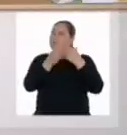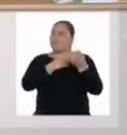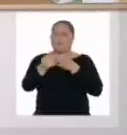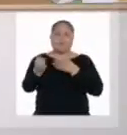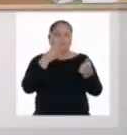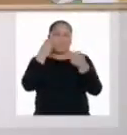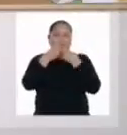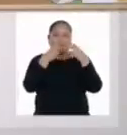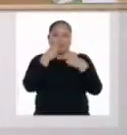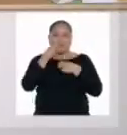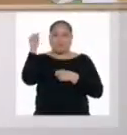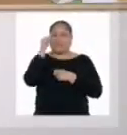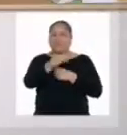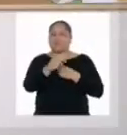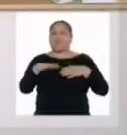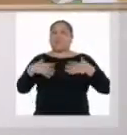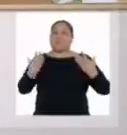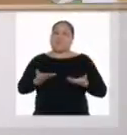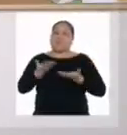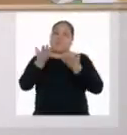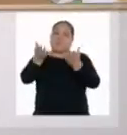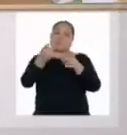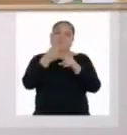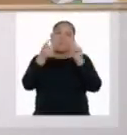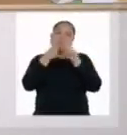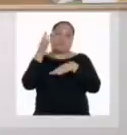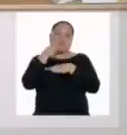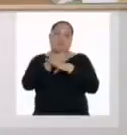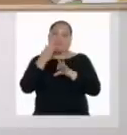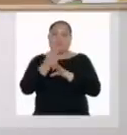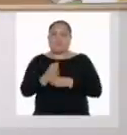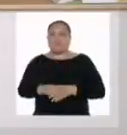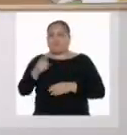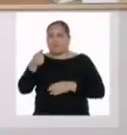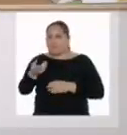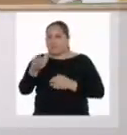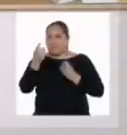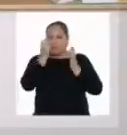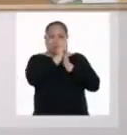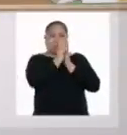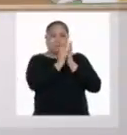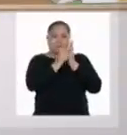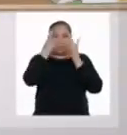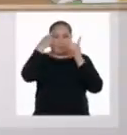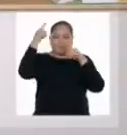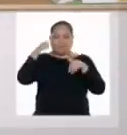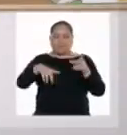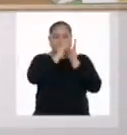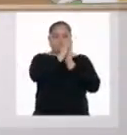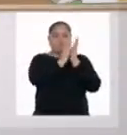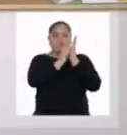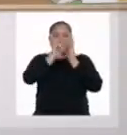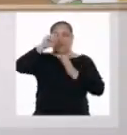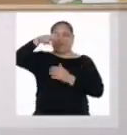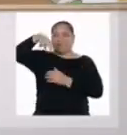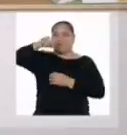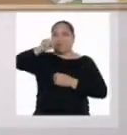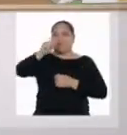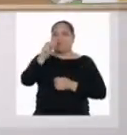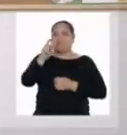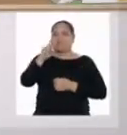cualquier problema. Y esta puede darse de diferentes maneras. En nuestro caso, nos decidimos por un texto instructivo.